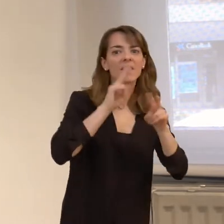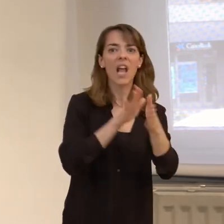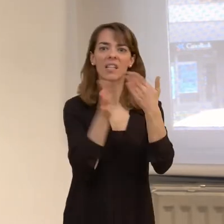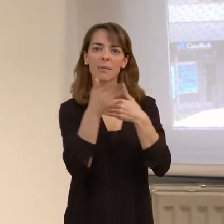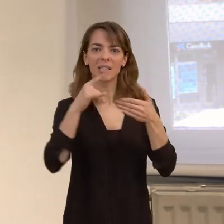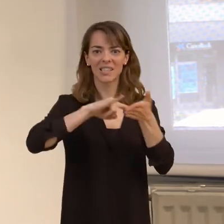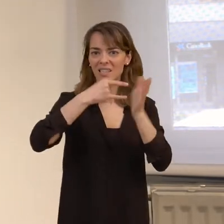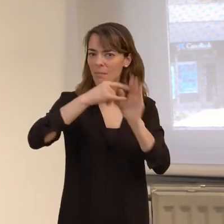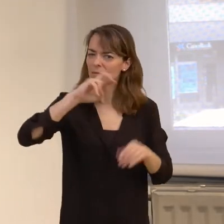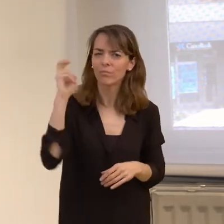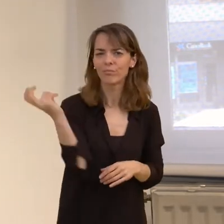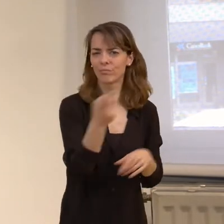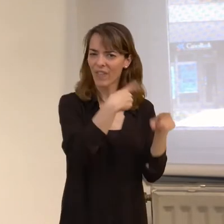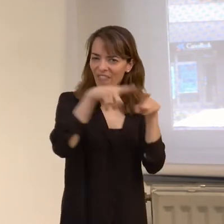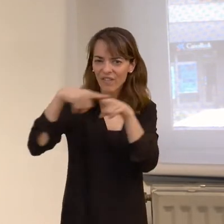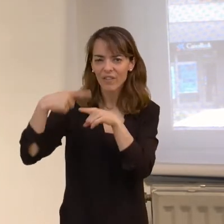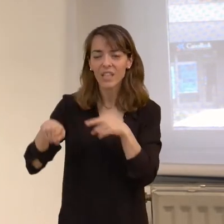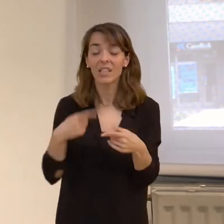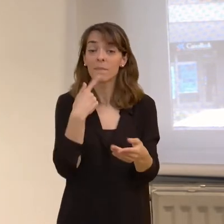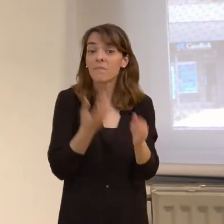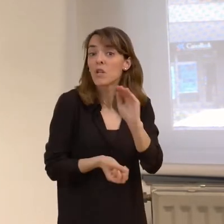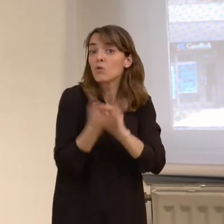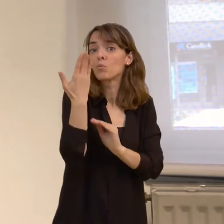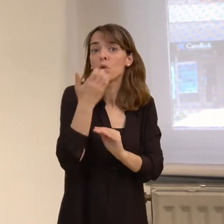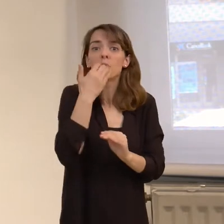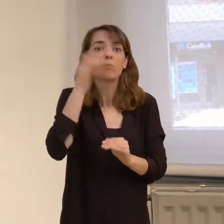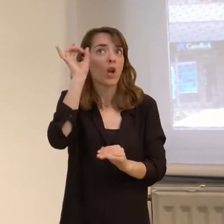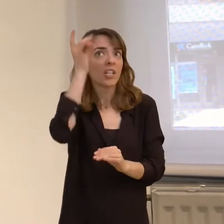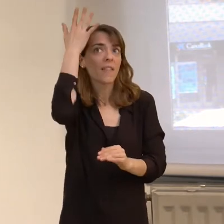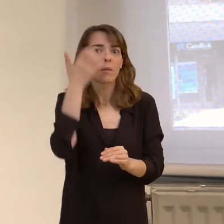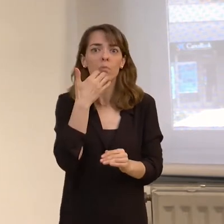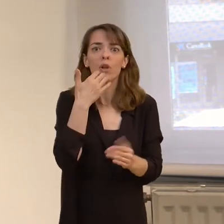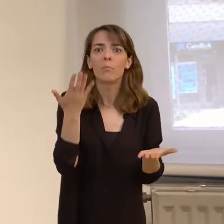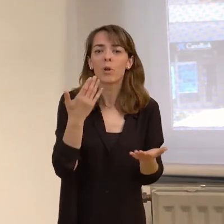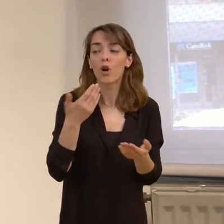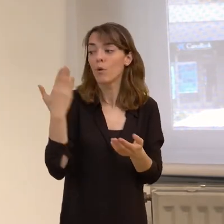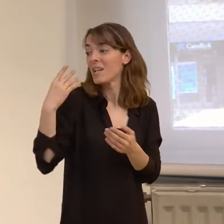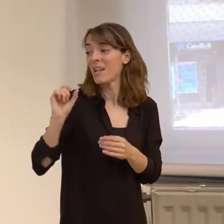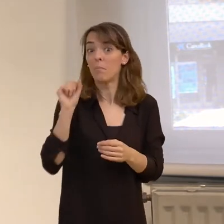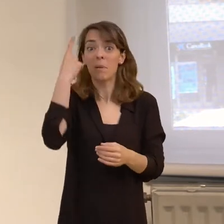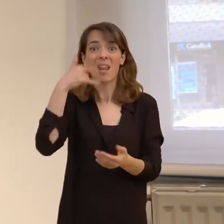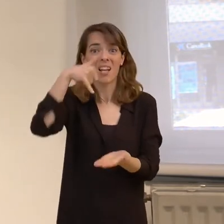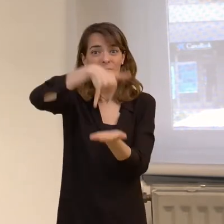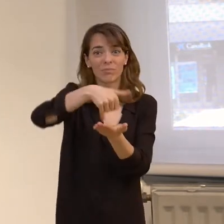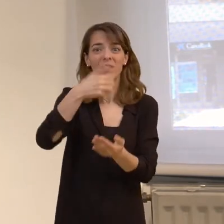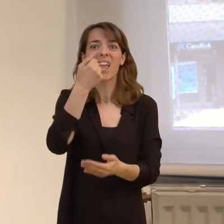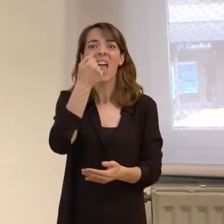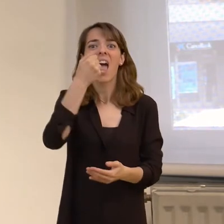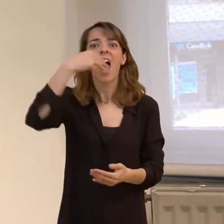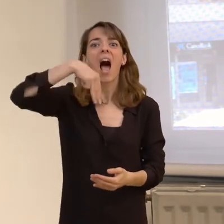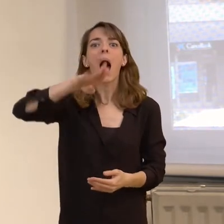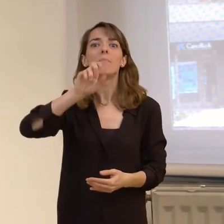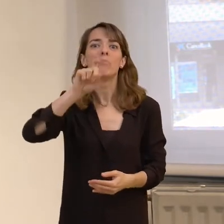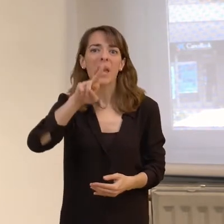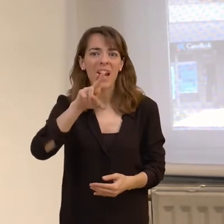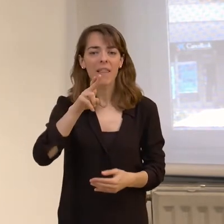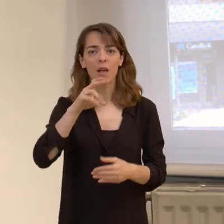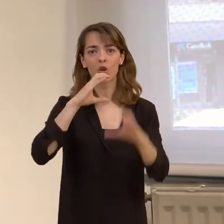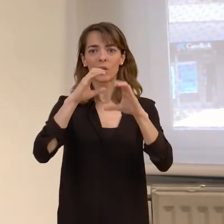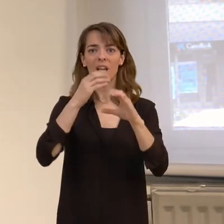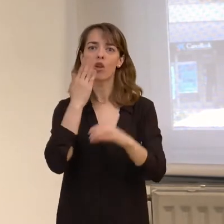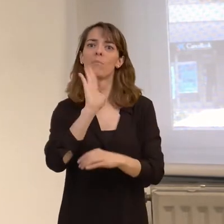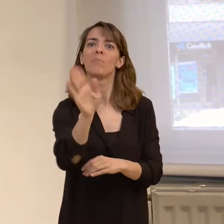de distintos sistemas y surgieron iniciativas como las primeros terminales de AMPER, de comunicación